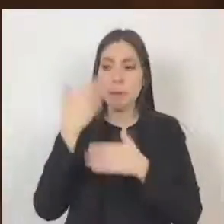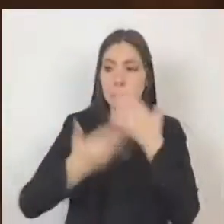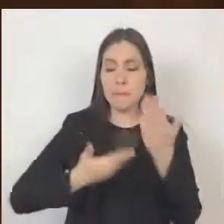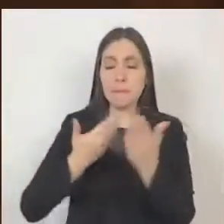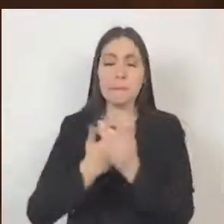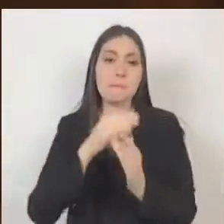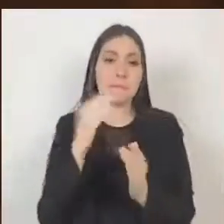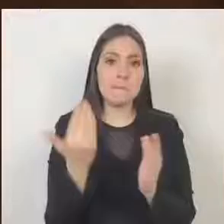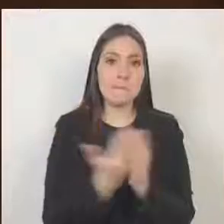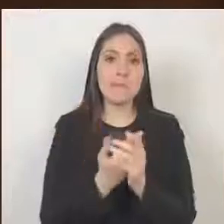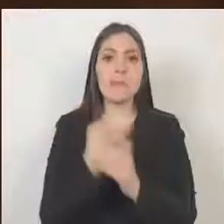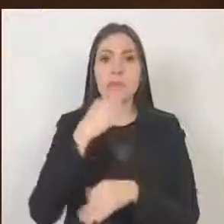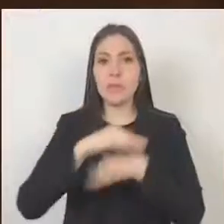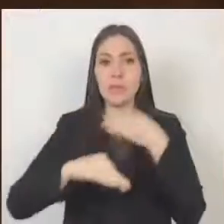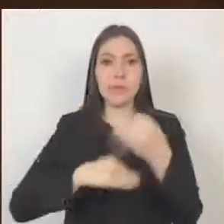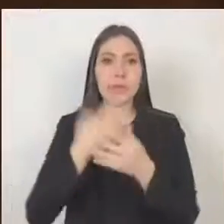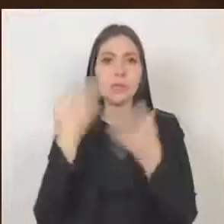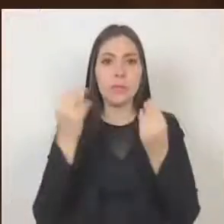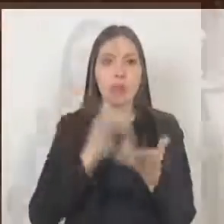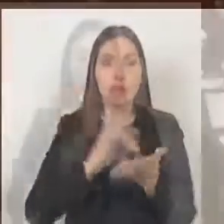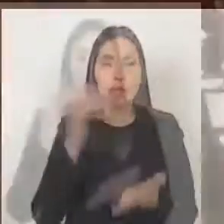Es cuanto. Muchas gracias.